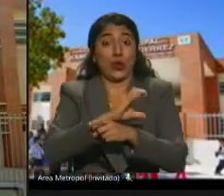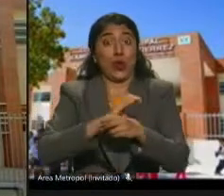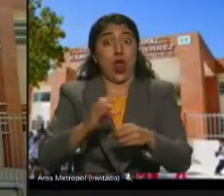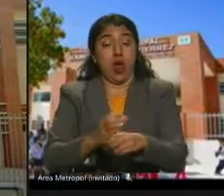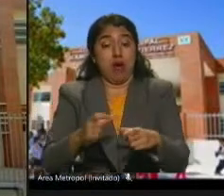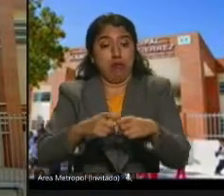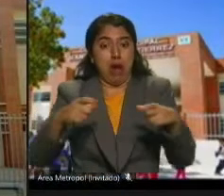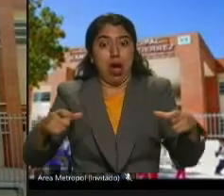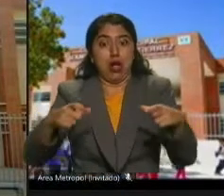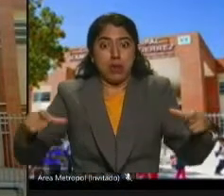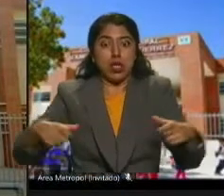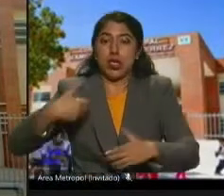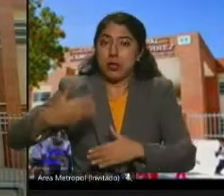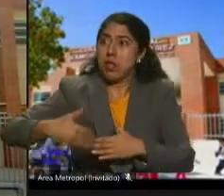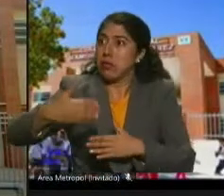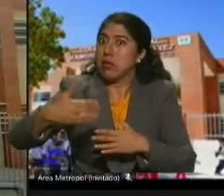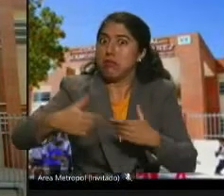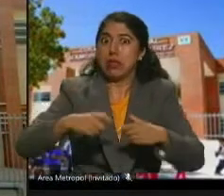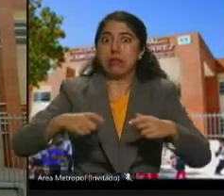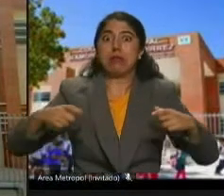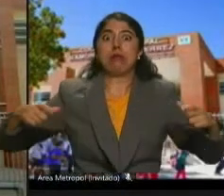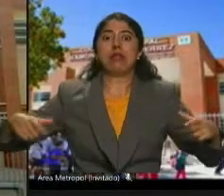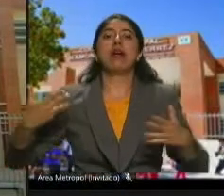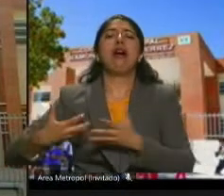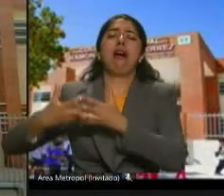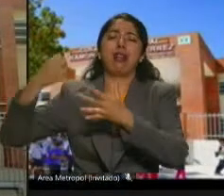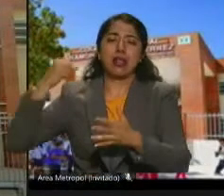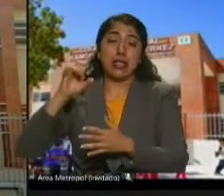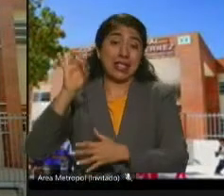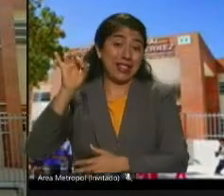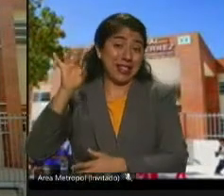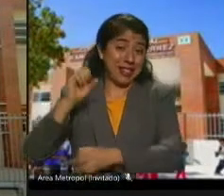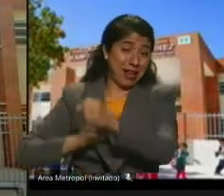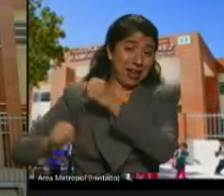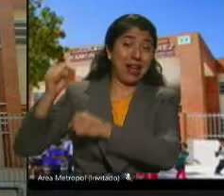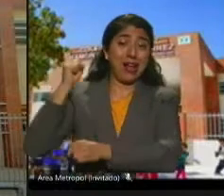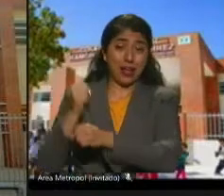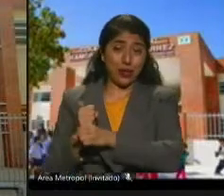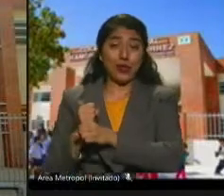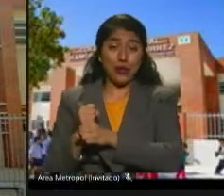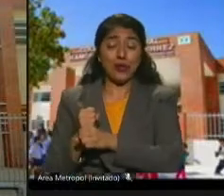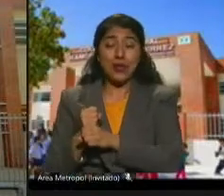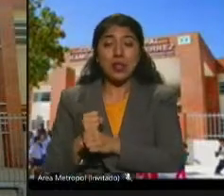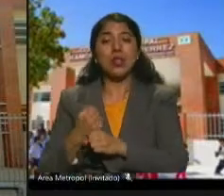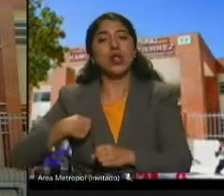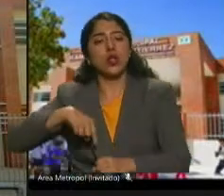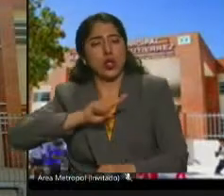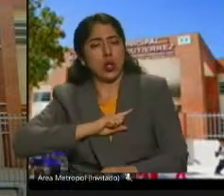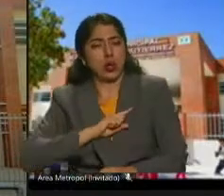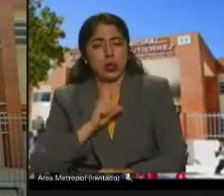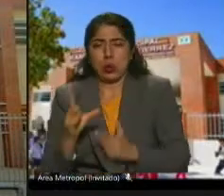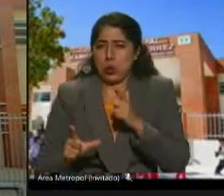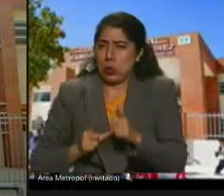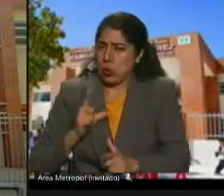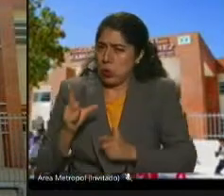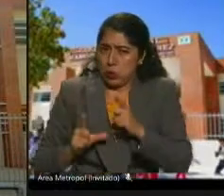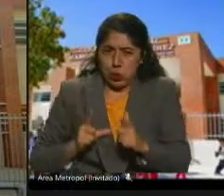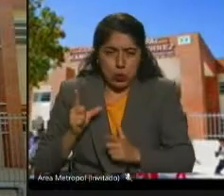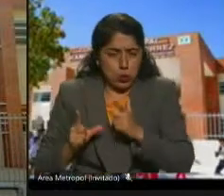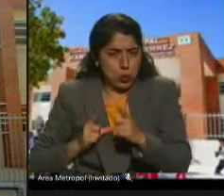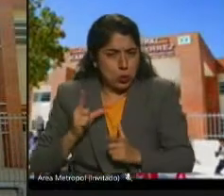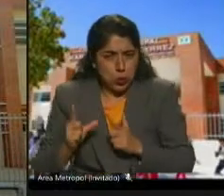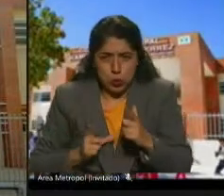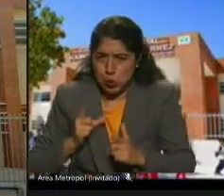estar en las escuelas hace 15 años, hemos logrado en un gran impulso de esta